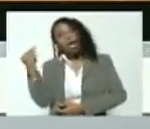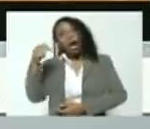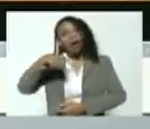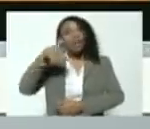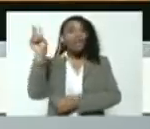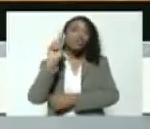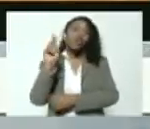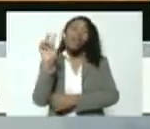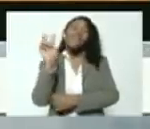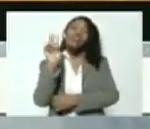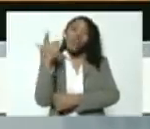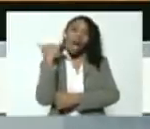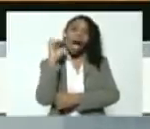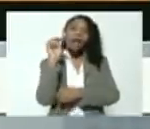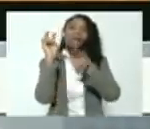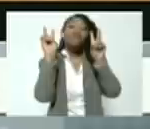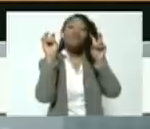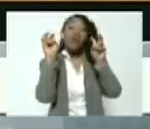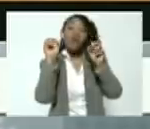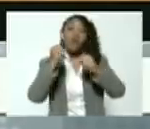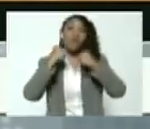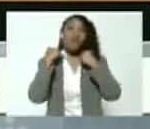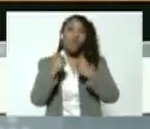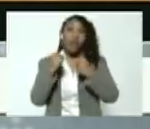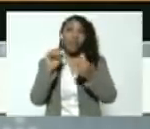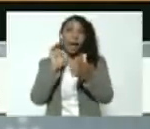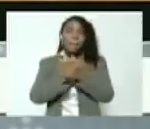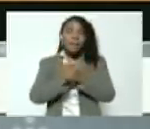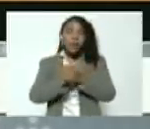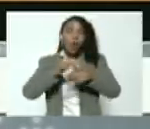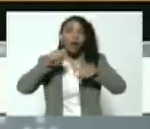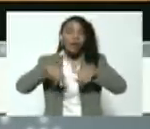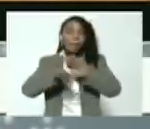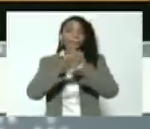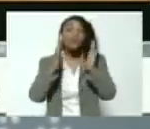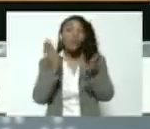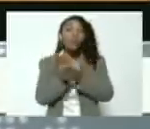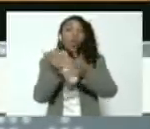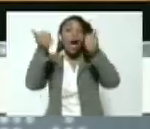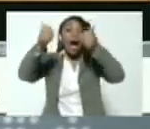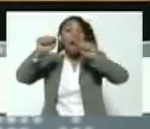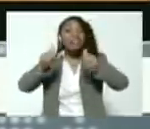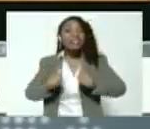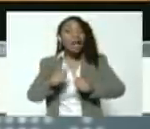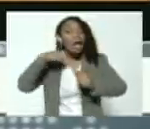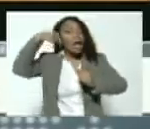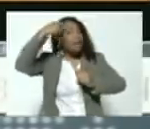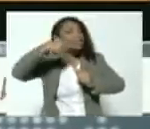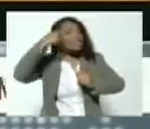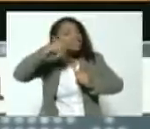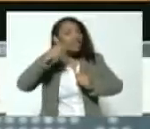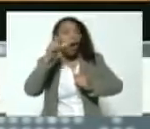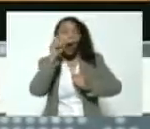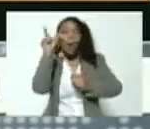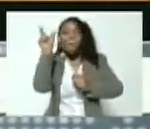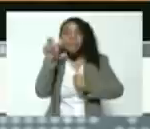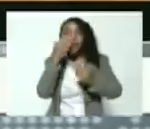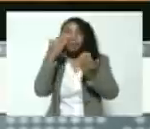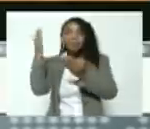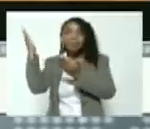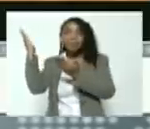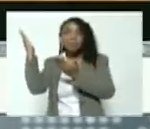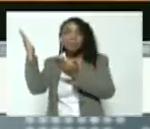Venezuela tiene un nuevo y fuerte amigo en el mundo del arte y del cine, Steven Seagal.